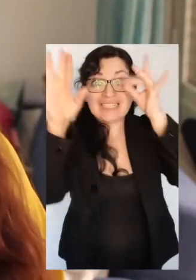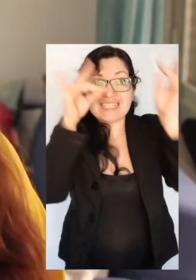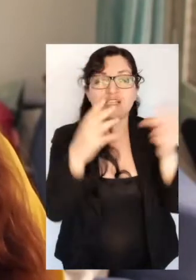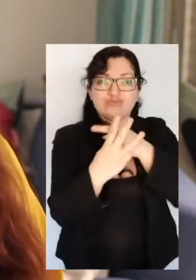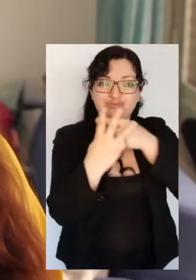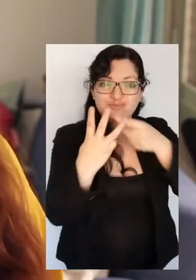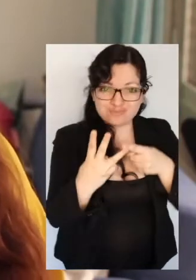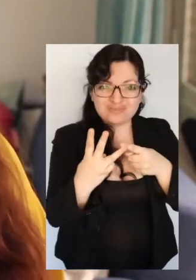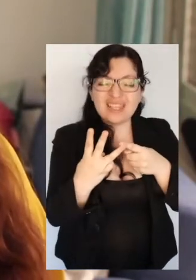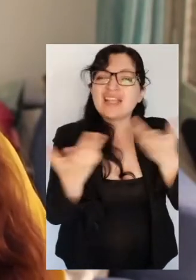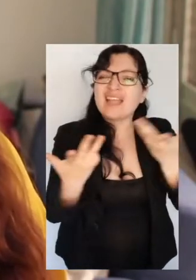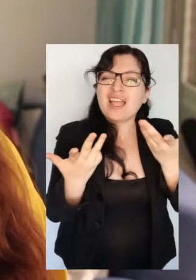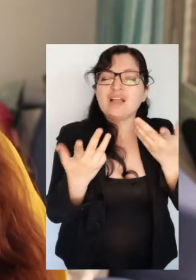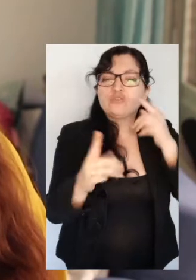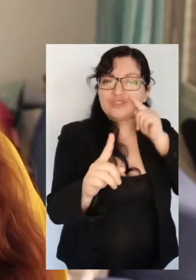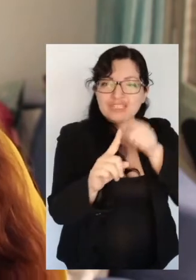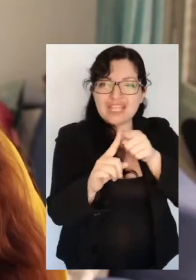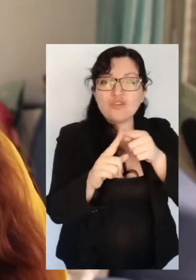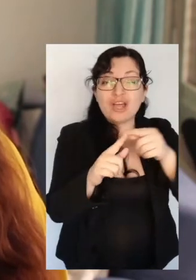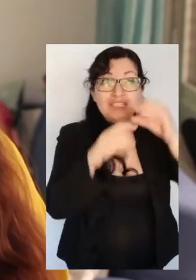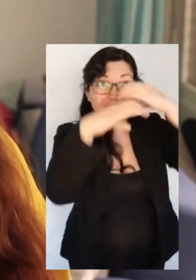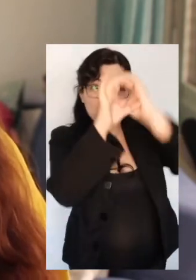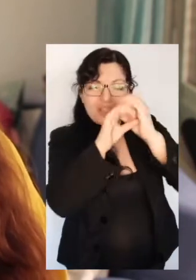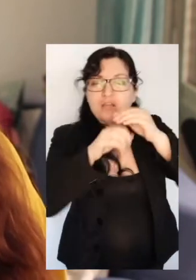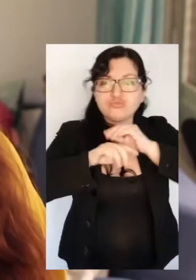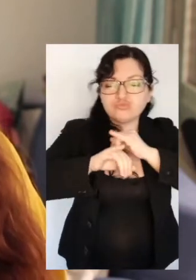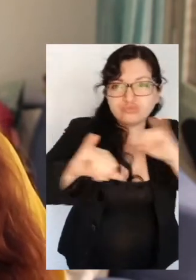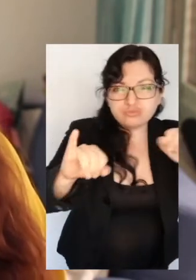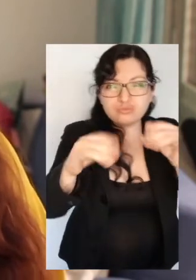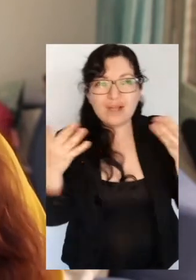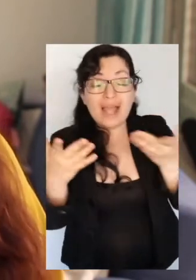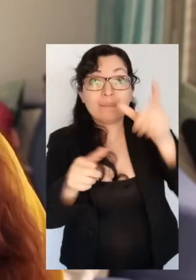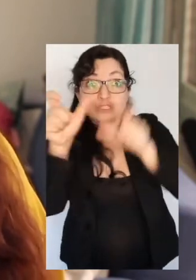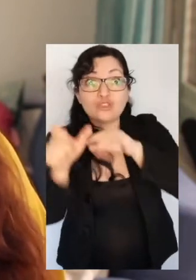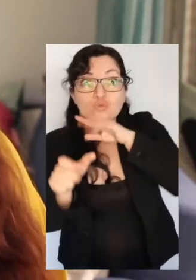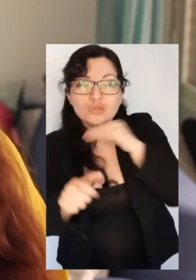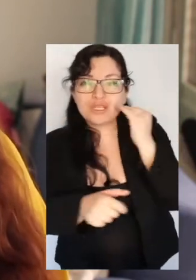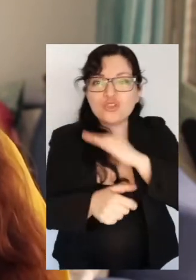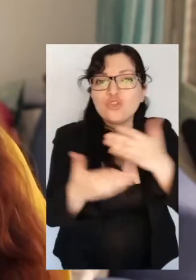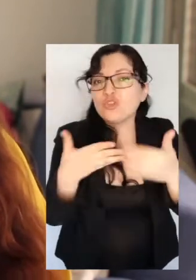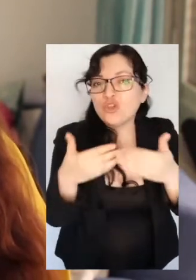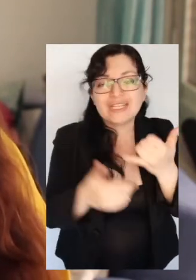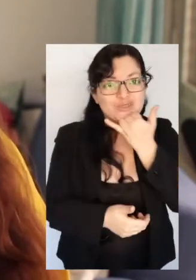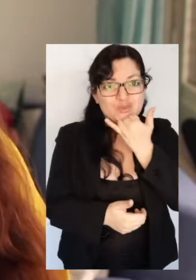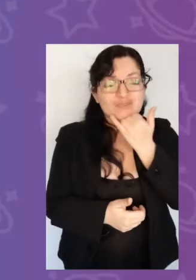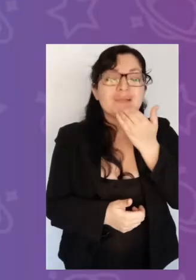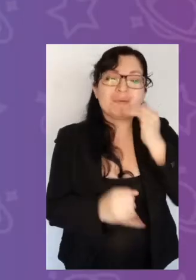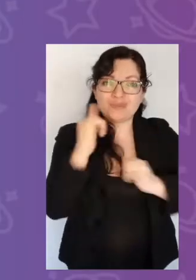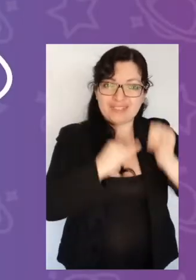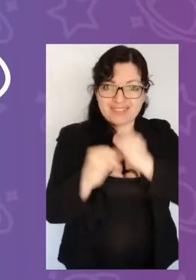encarga de comunicar astronomía a grandes y chicos a través de nuestro canal de YouTube y redes sociales.